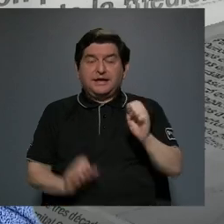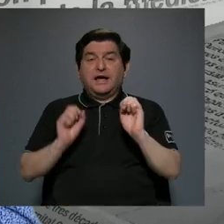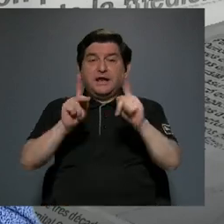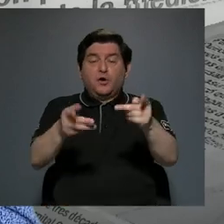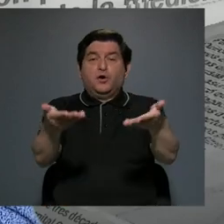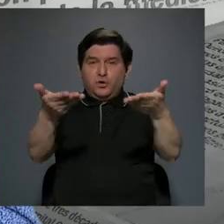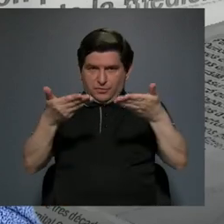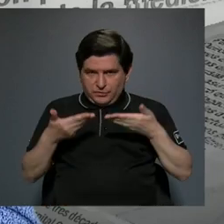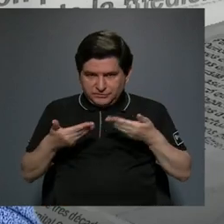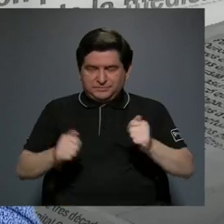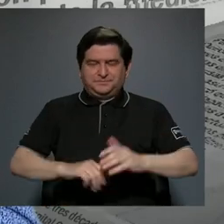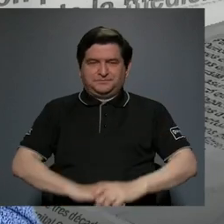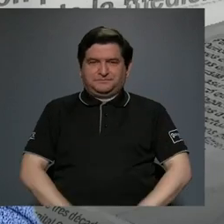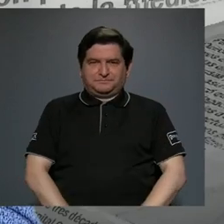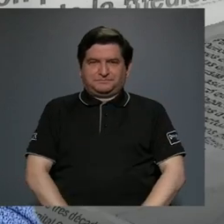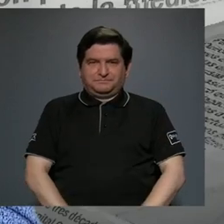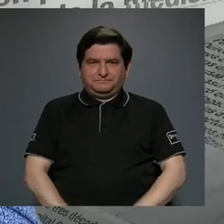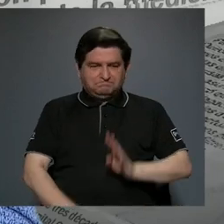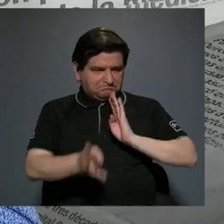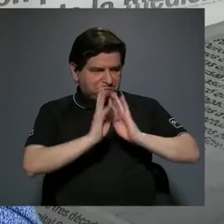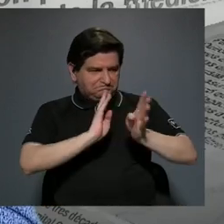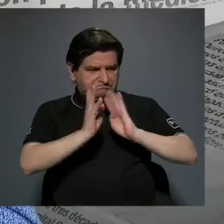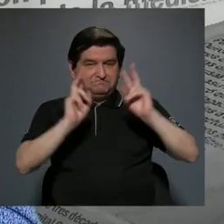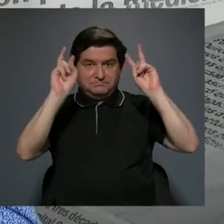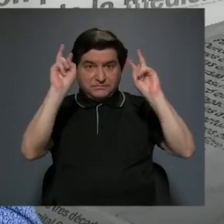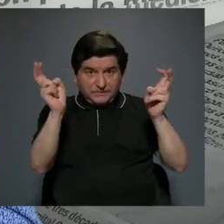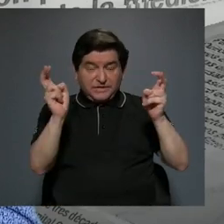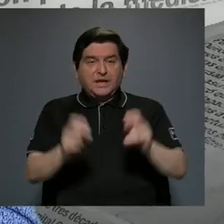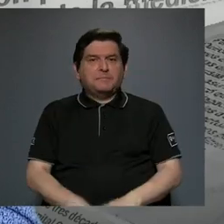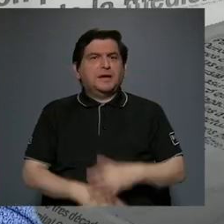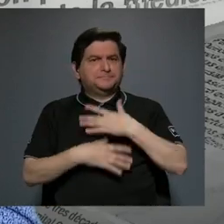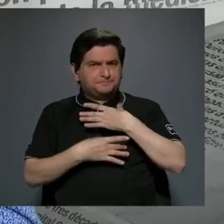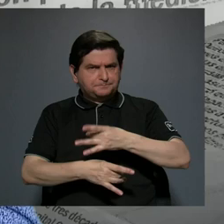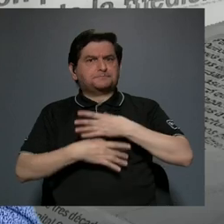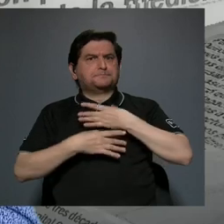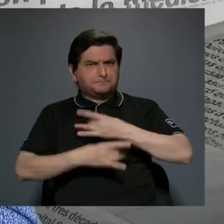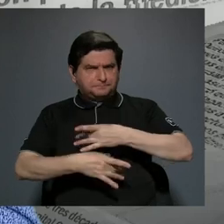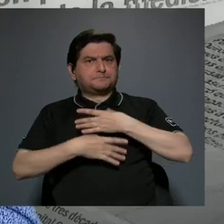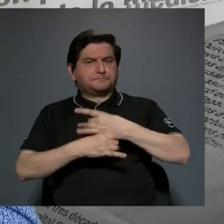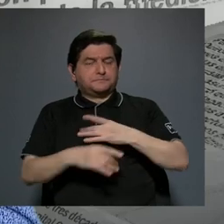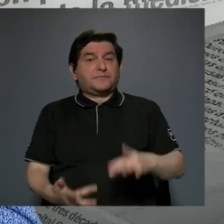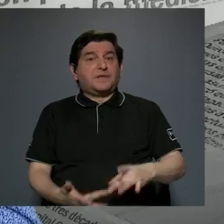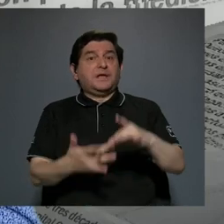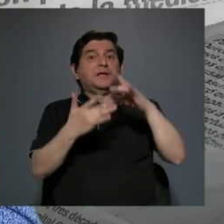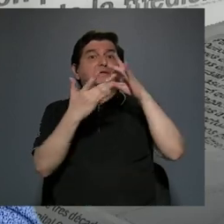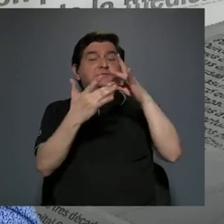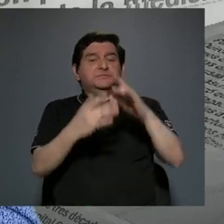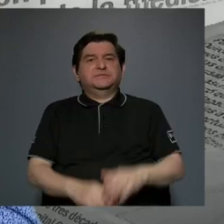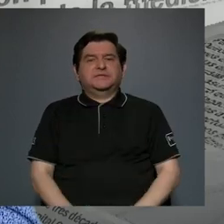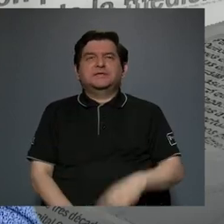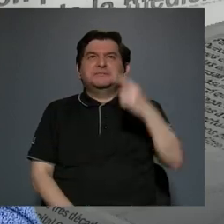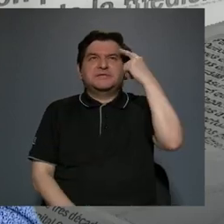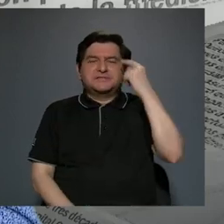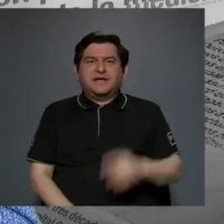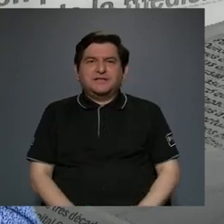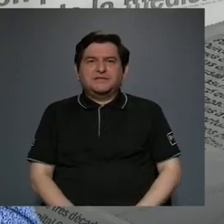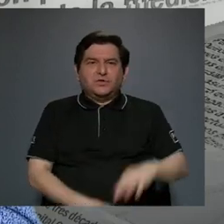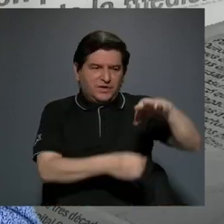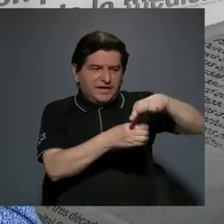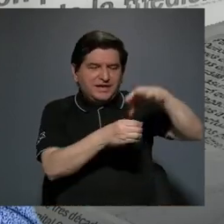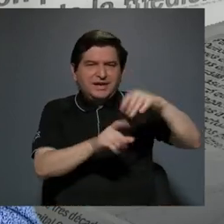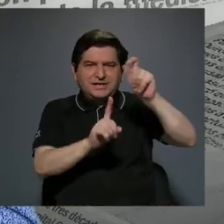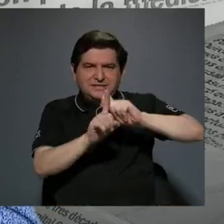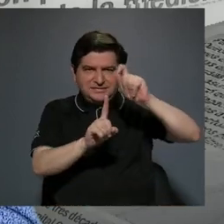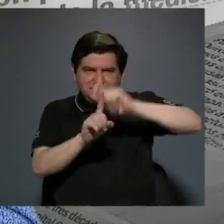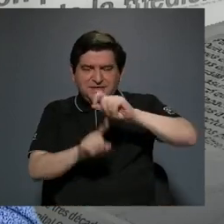oportunidad de poder conversar sobre ese tema tan interesante, especialmente hacia las zonas banaleras y hacia la misma